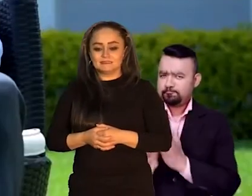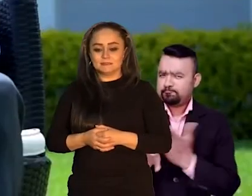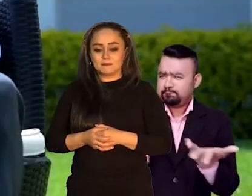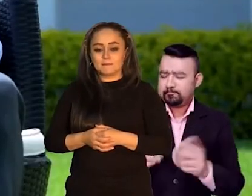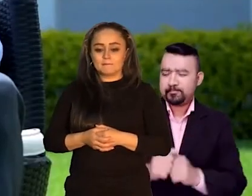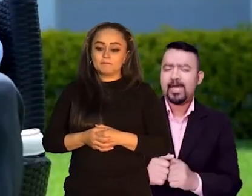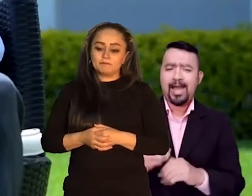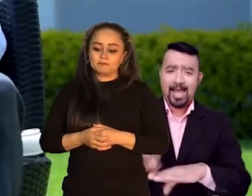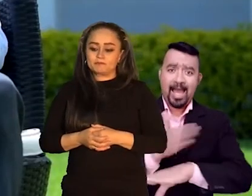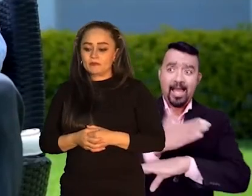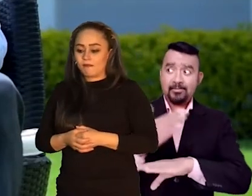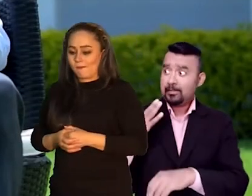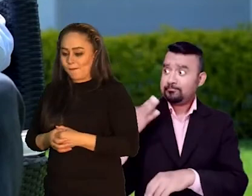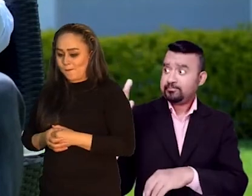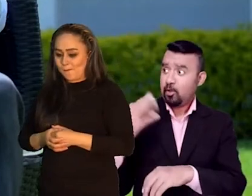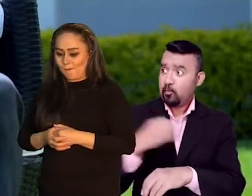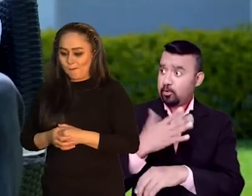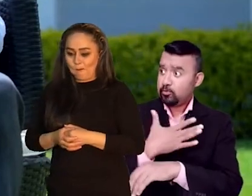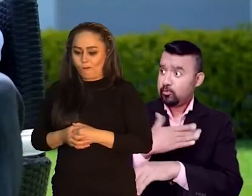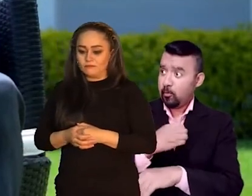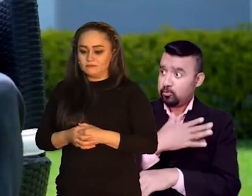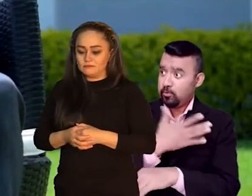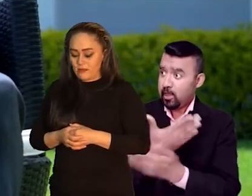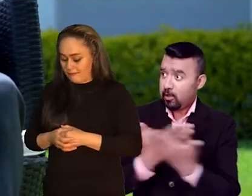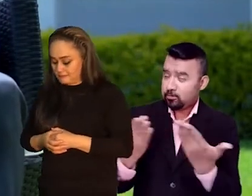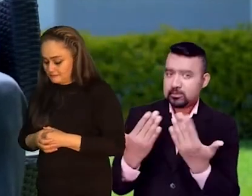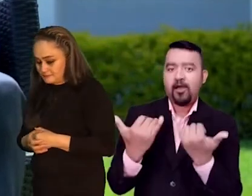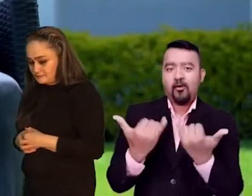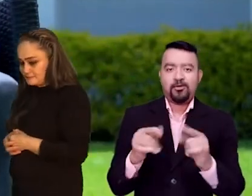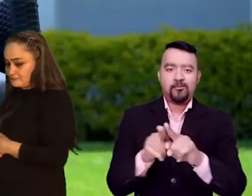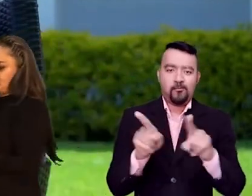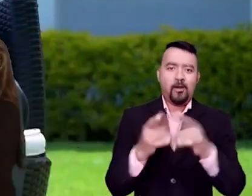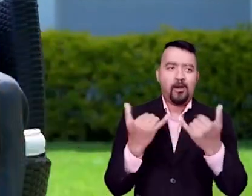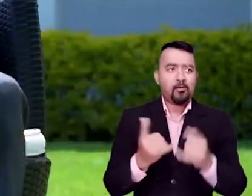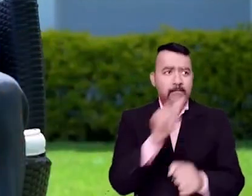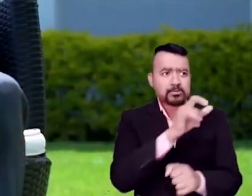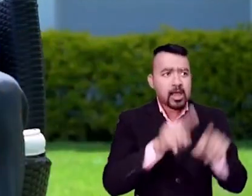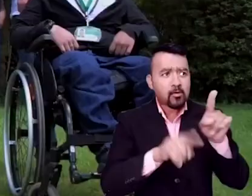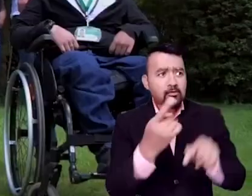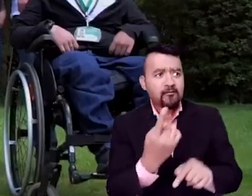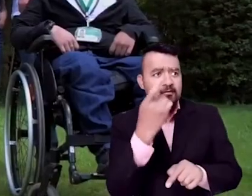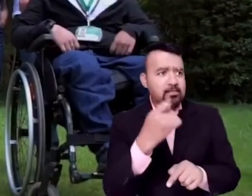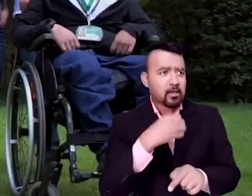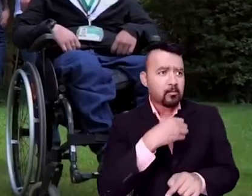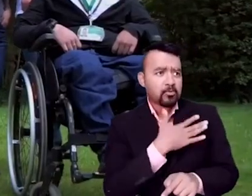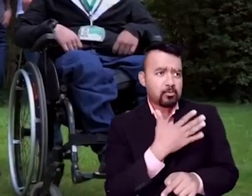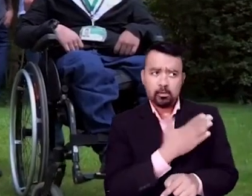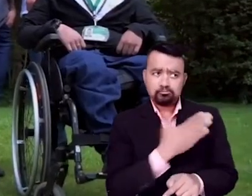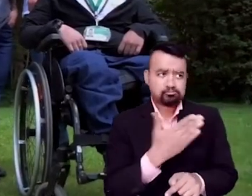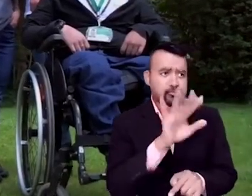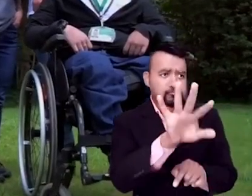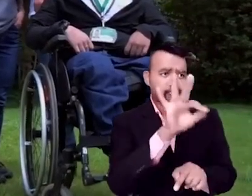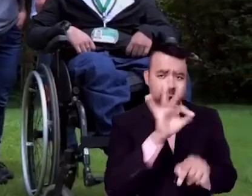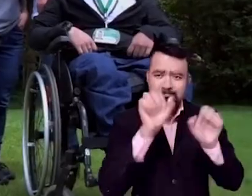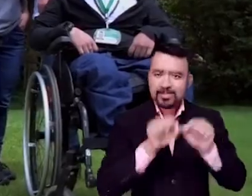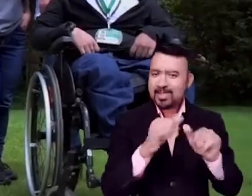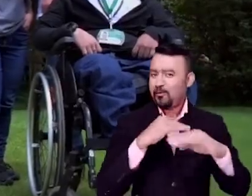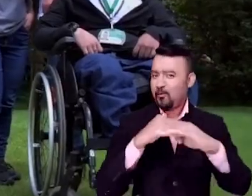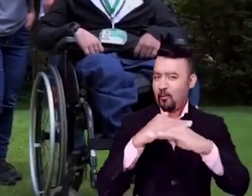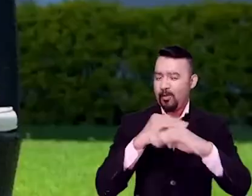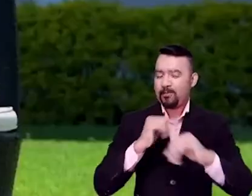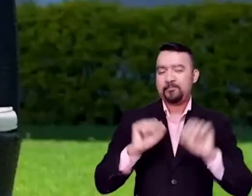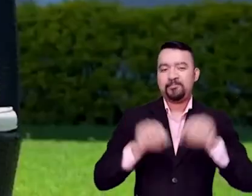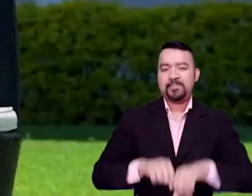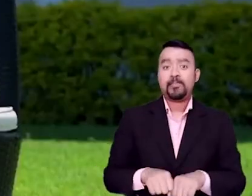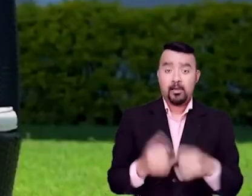Hoy estamos aquí porque alguien nos dio la oportunidad Nosotros queremos también ser generadores de oportunidades para otras personas que así lo requieren